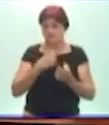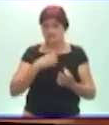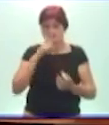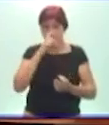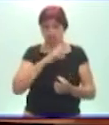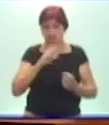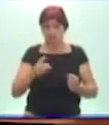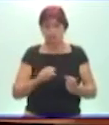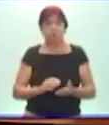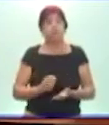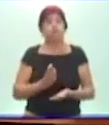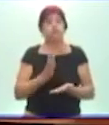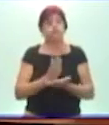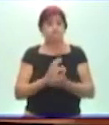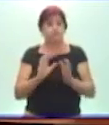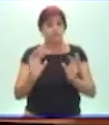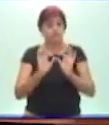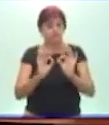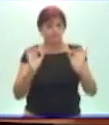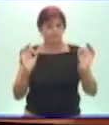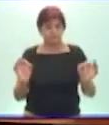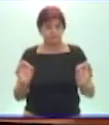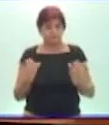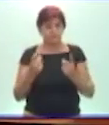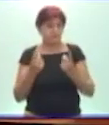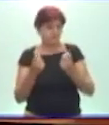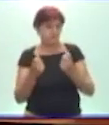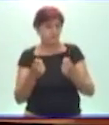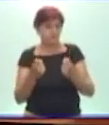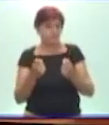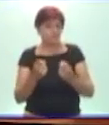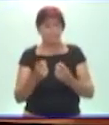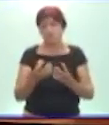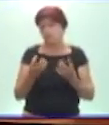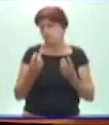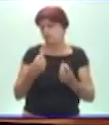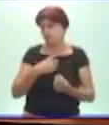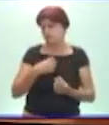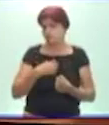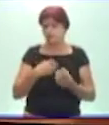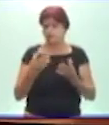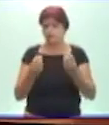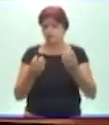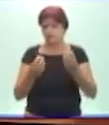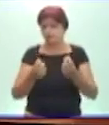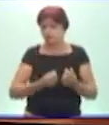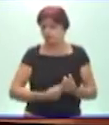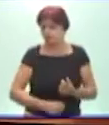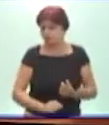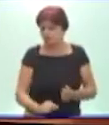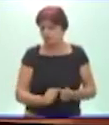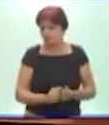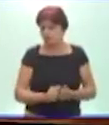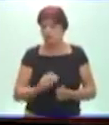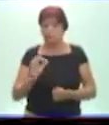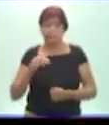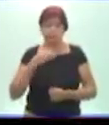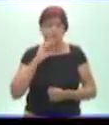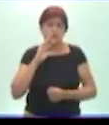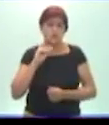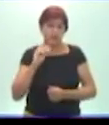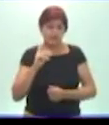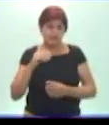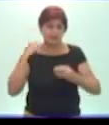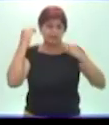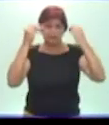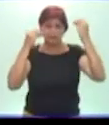educativas especiales y que en este caso tienen varios hijos, ellas refieren que a ellas les preocupa mucho